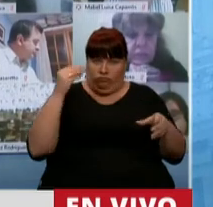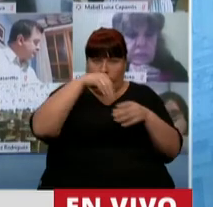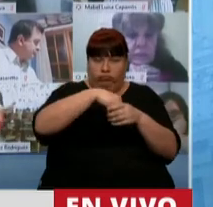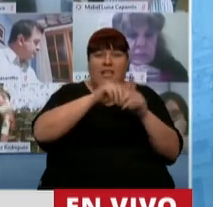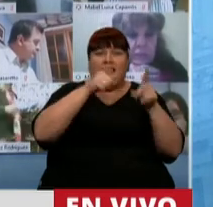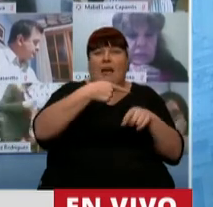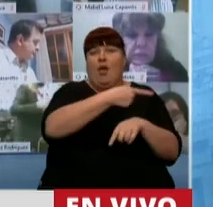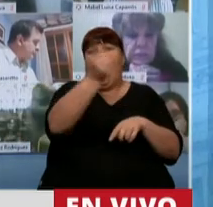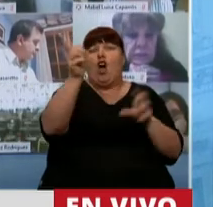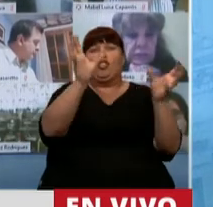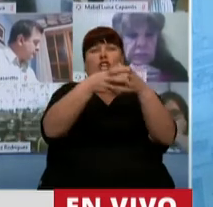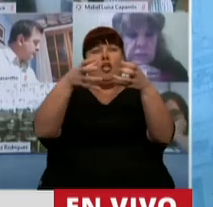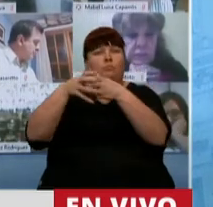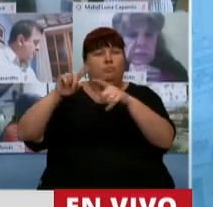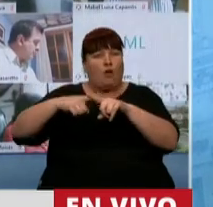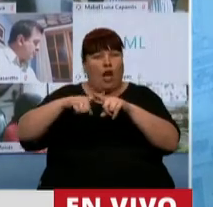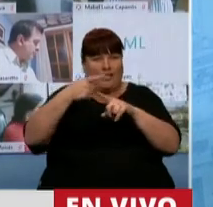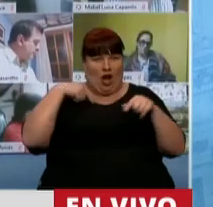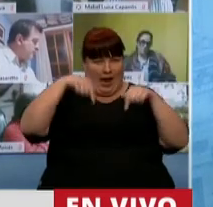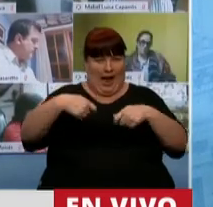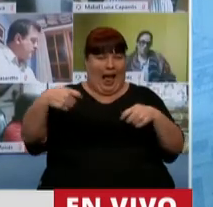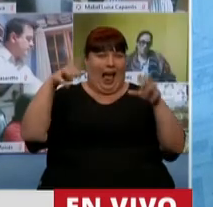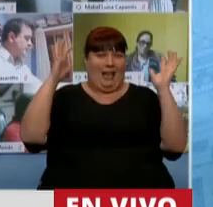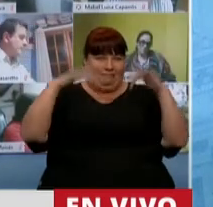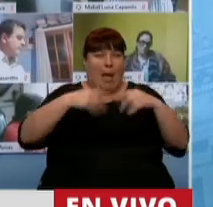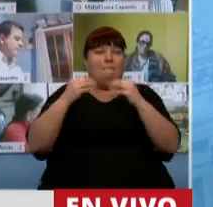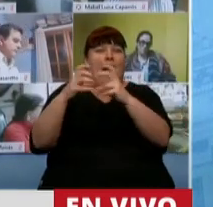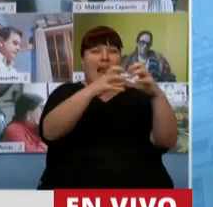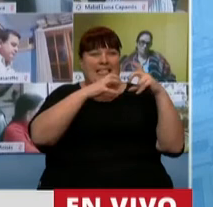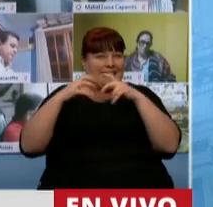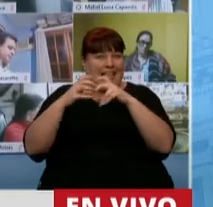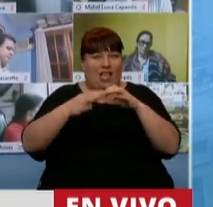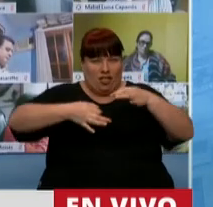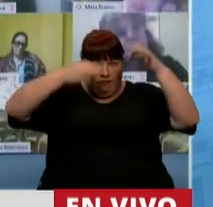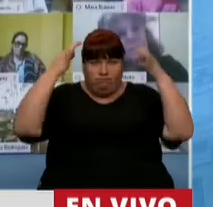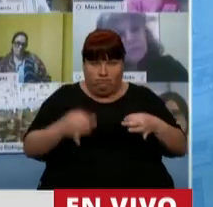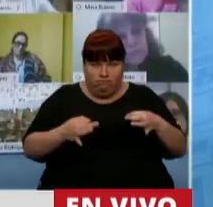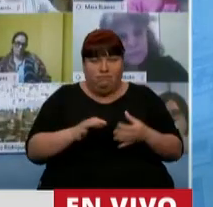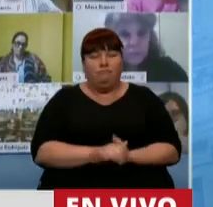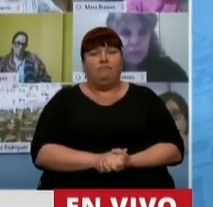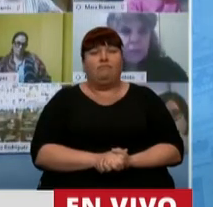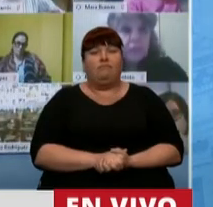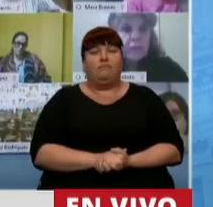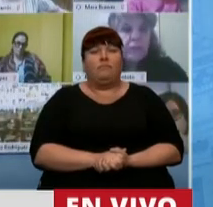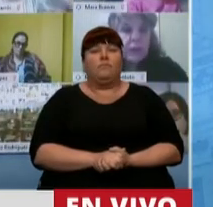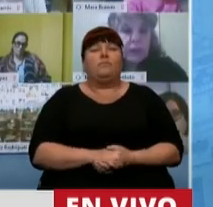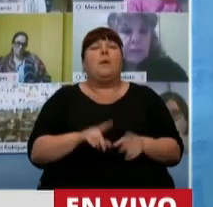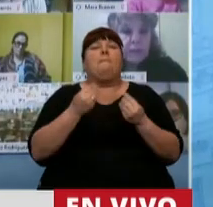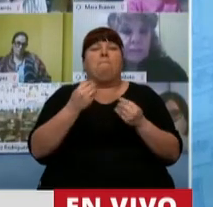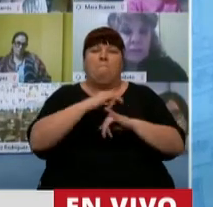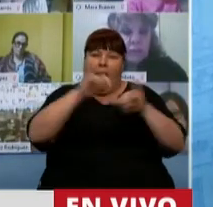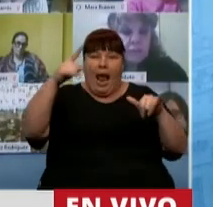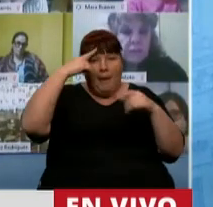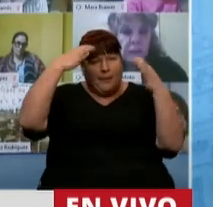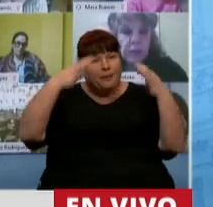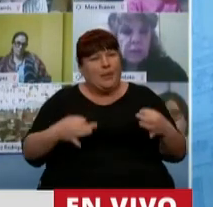el resto de las bancadas que están acompañándonos para que podamos sesionar con absoluta legitimidad, es para hacer un llamado a